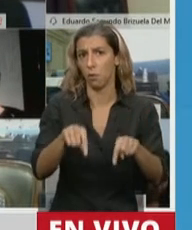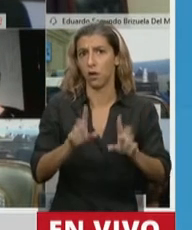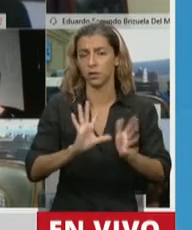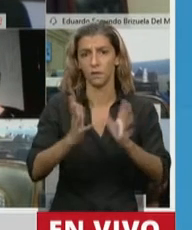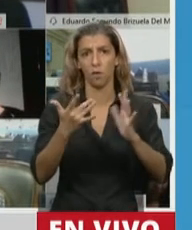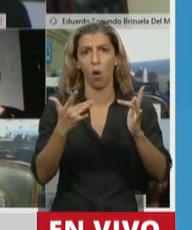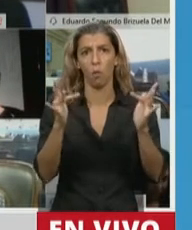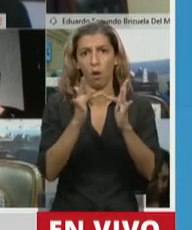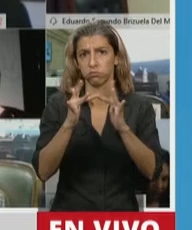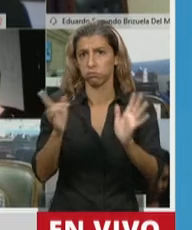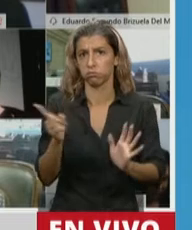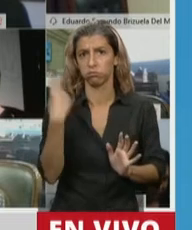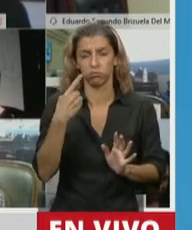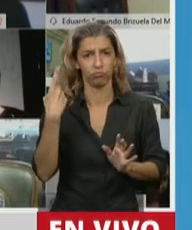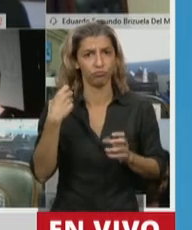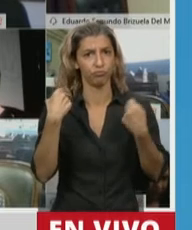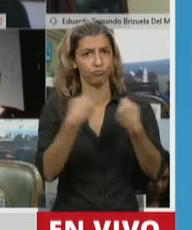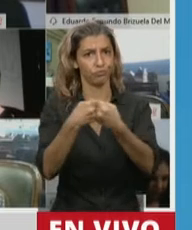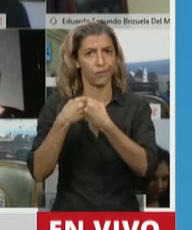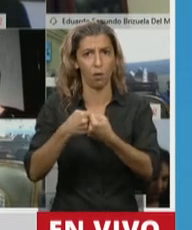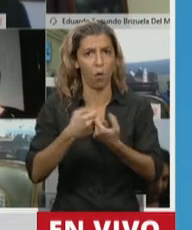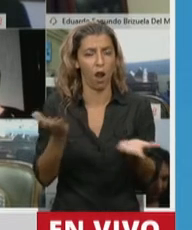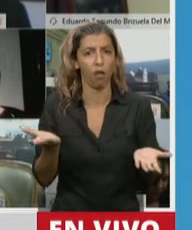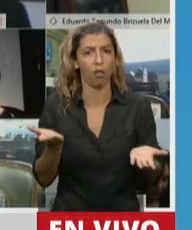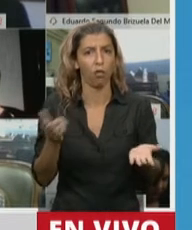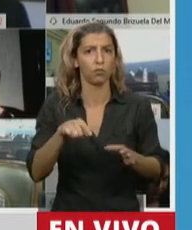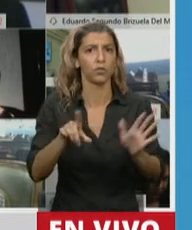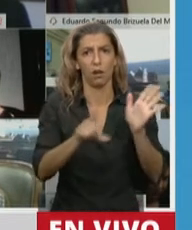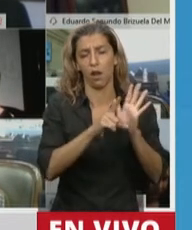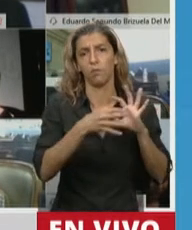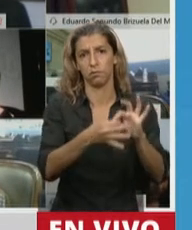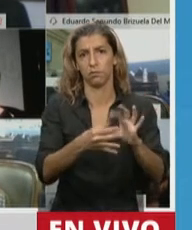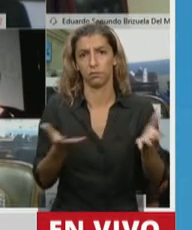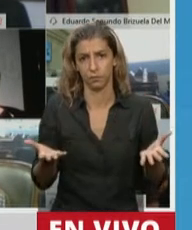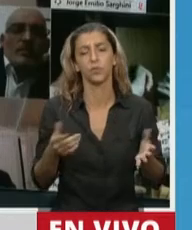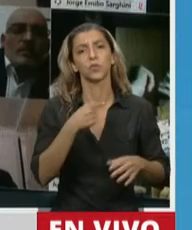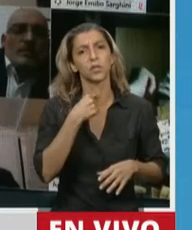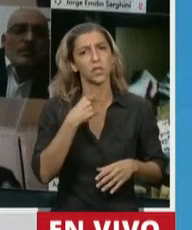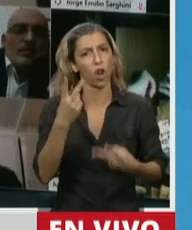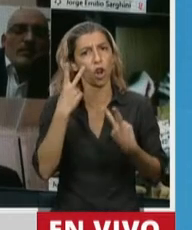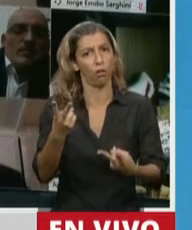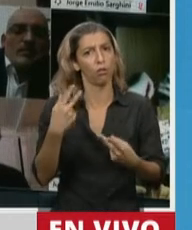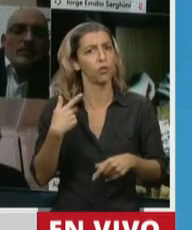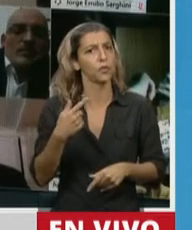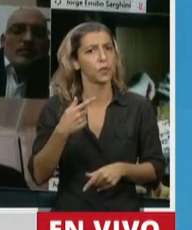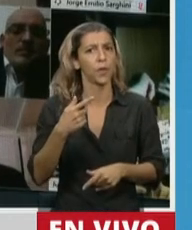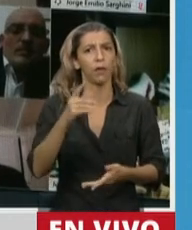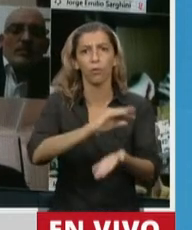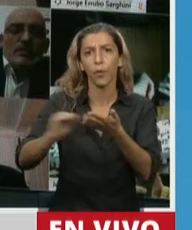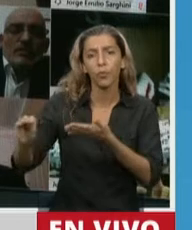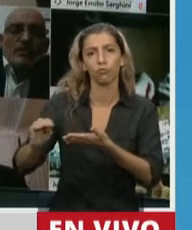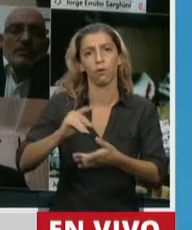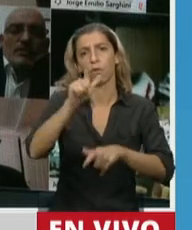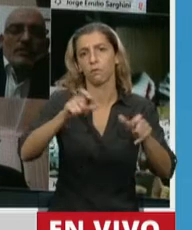el trabajo, el esfuerzo del Presidente de la Cámara, de sus colaboradores y del personal de la Cámara, que realmente